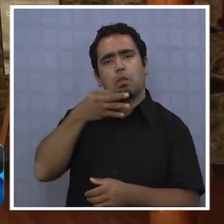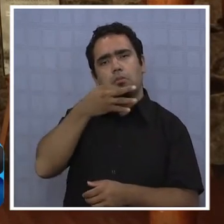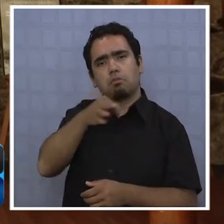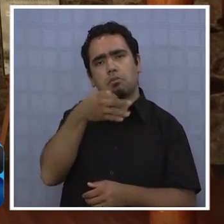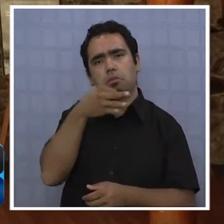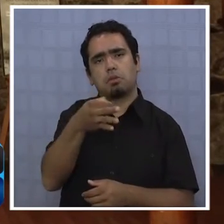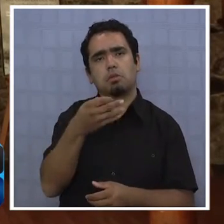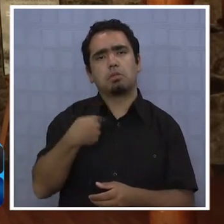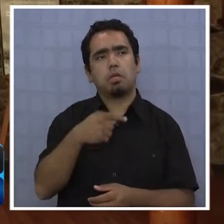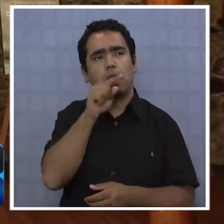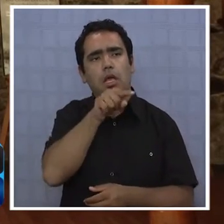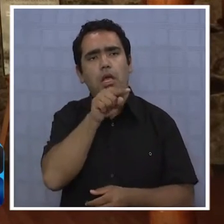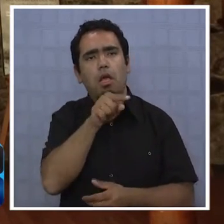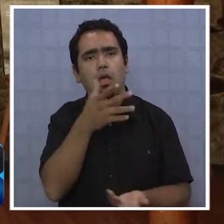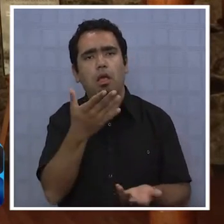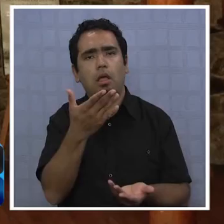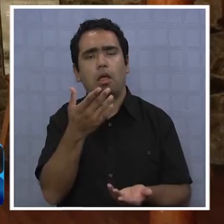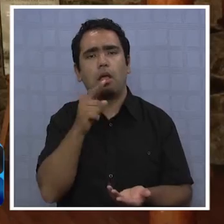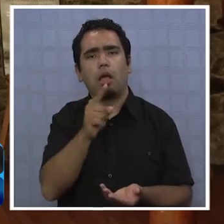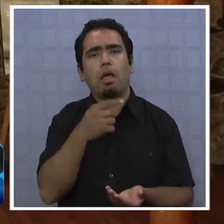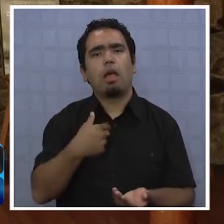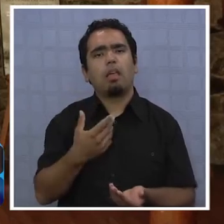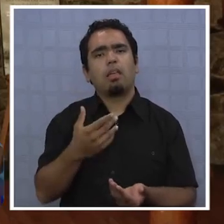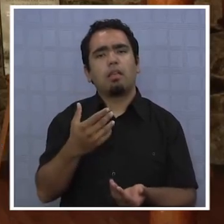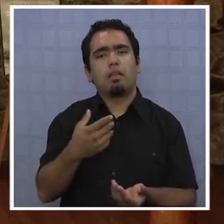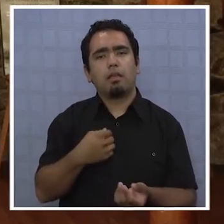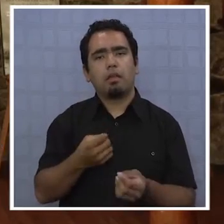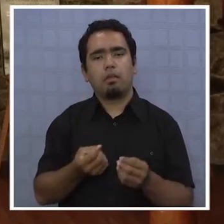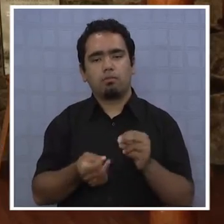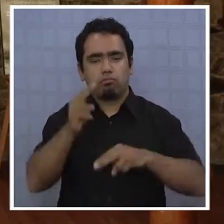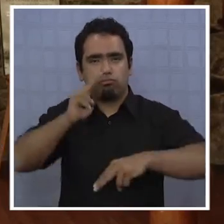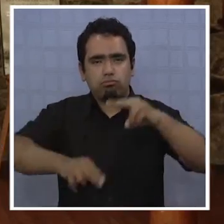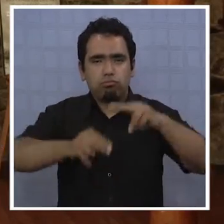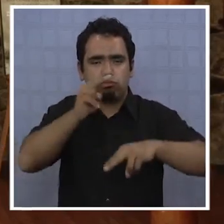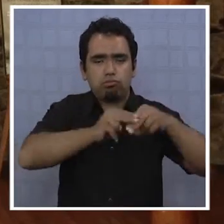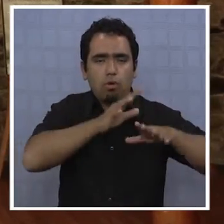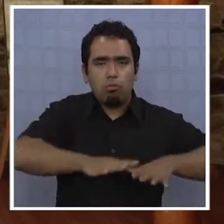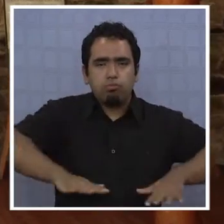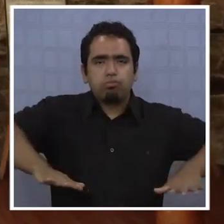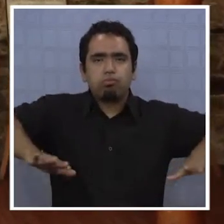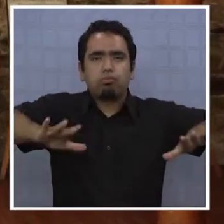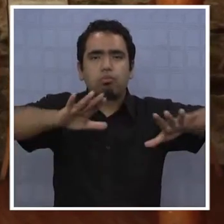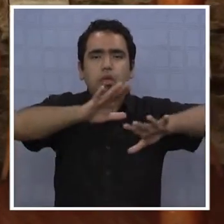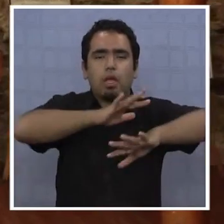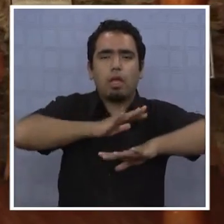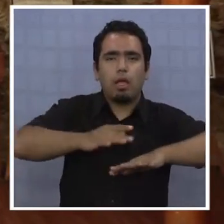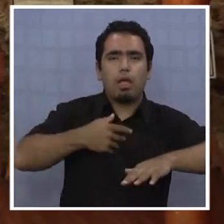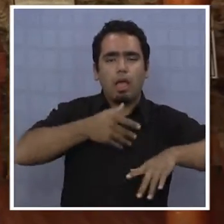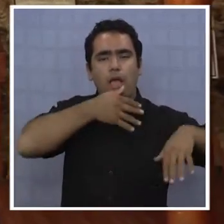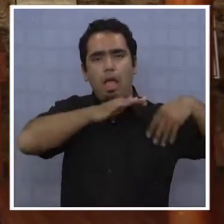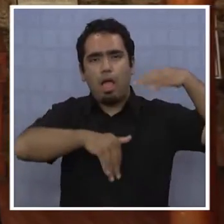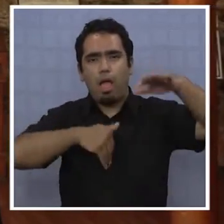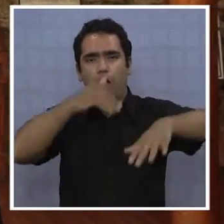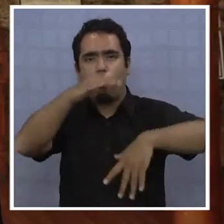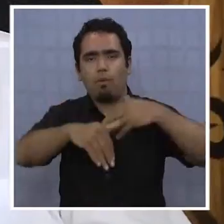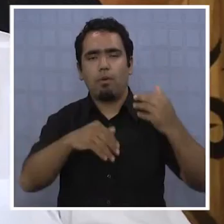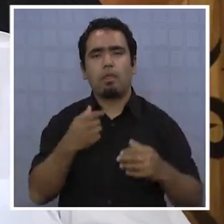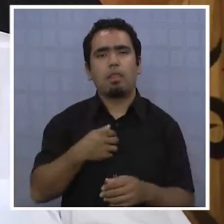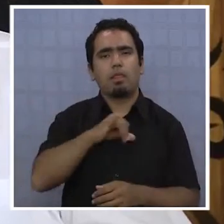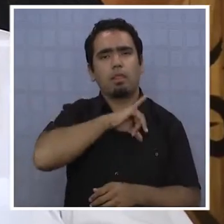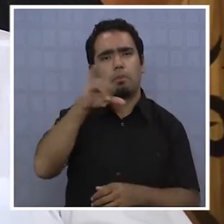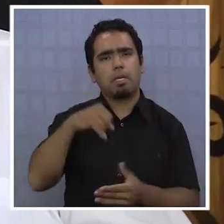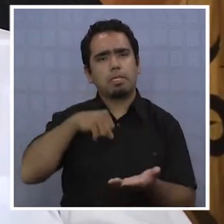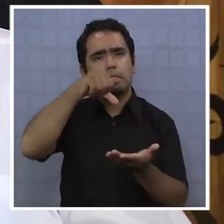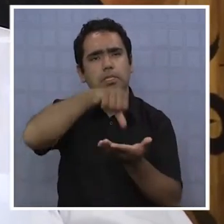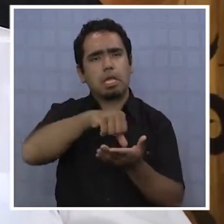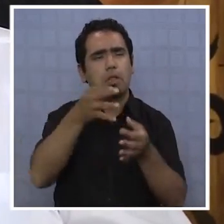iba a hacer, como se llama, un acuario, uno de los más grandes de Chile, que se iba a